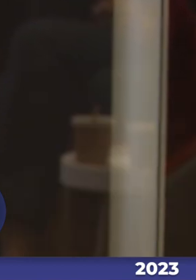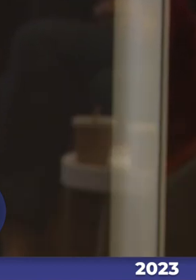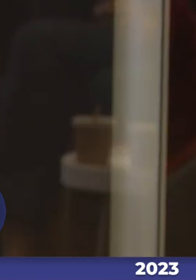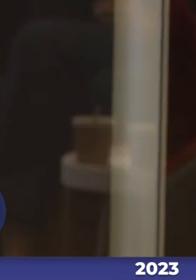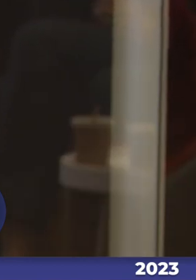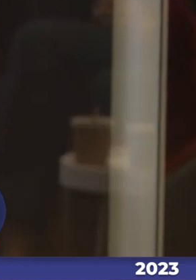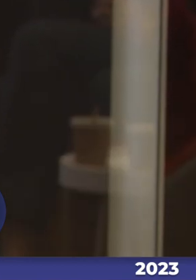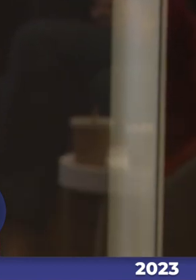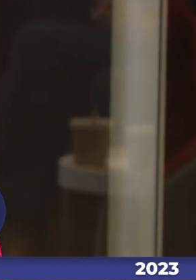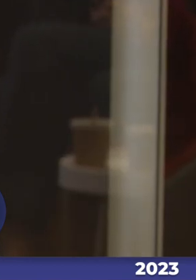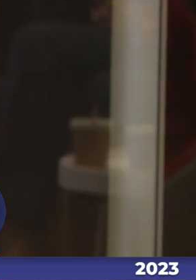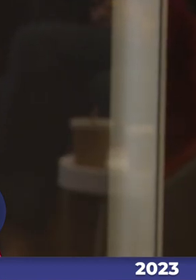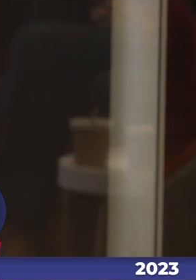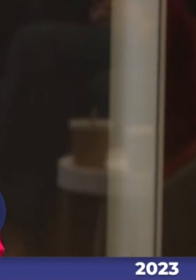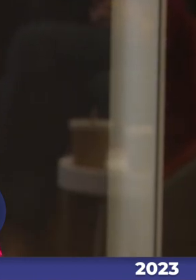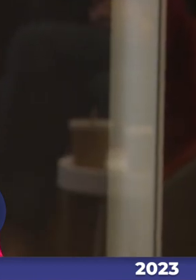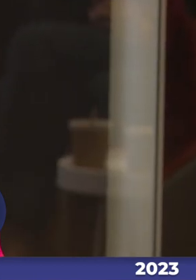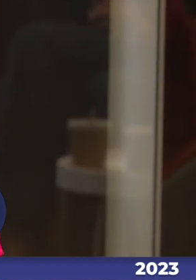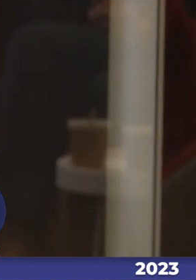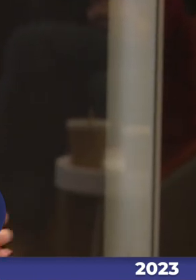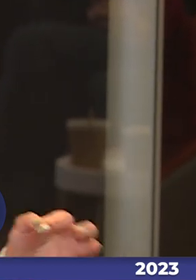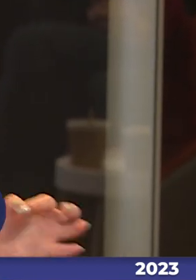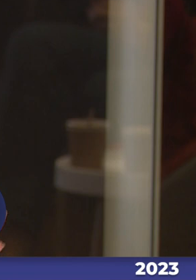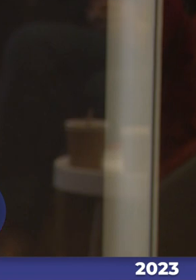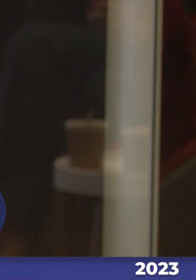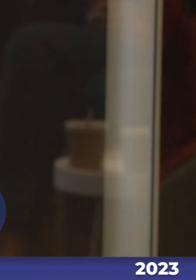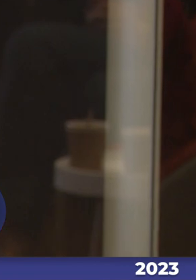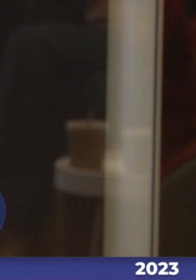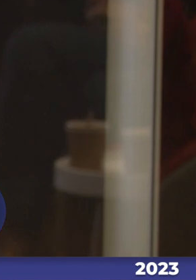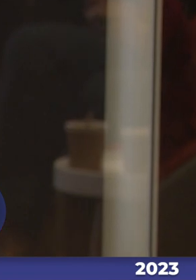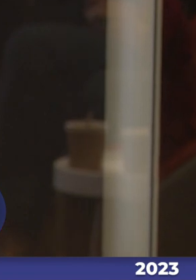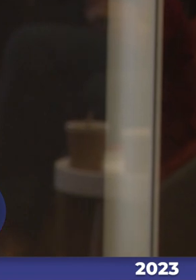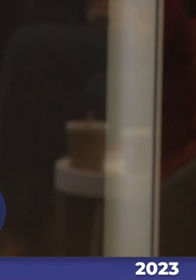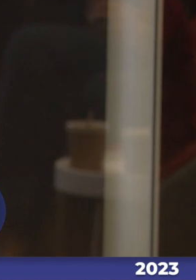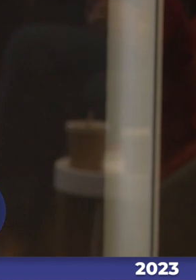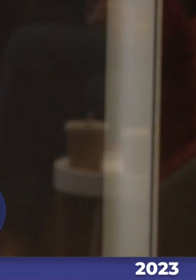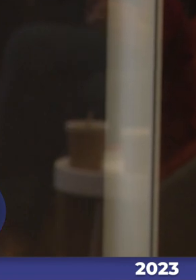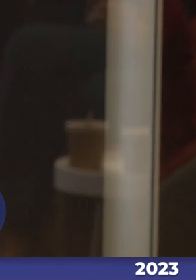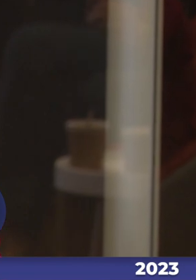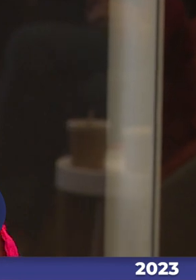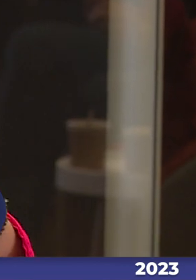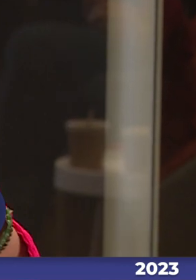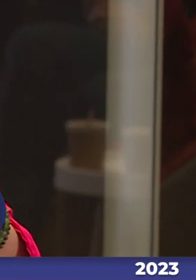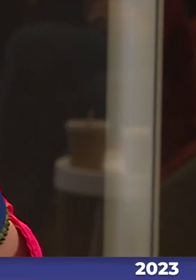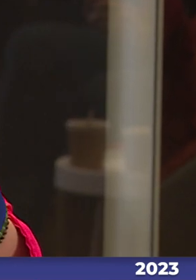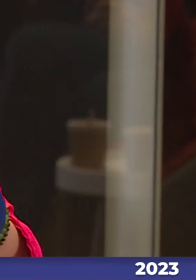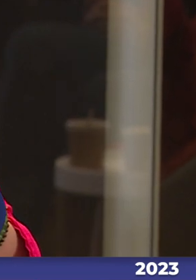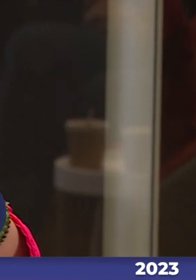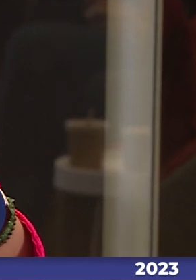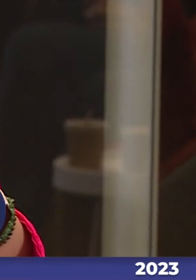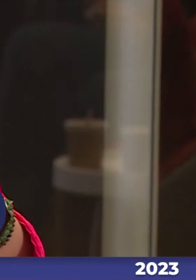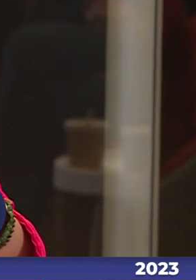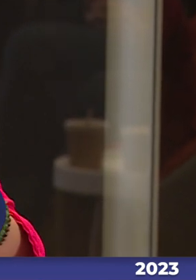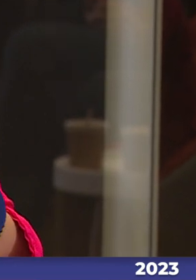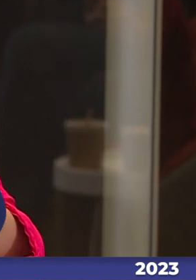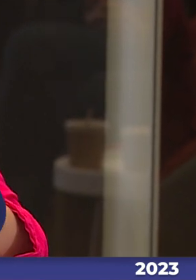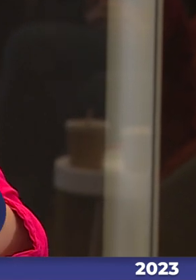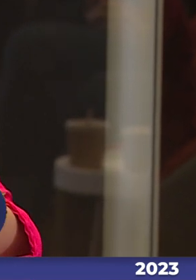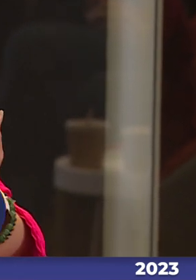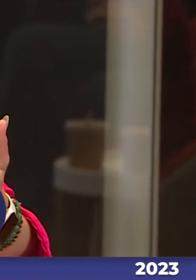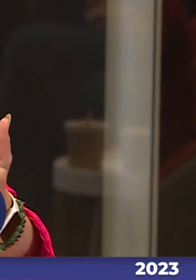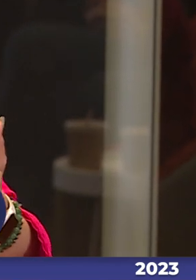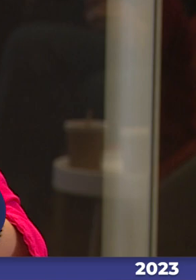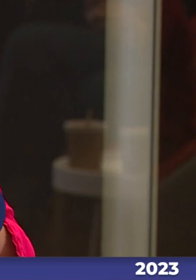ponerlos y hacerlos parte y también nos deja una interrogante respecto a la discriminación arbitraria que